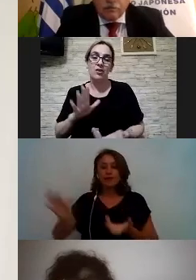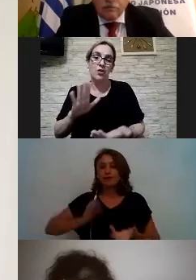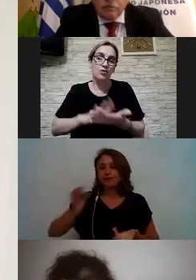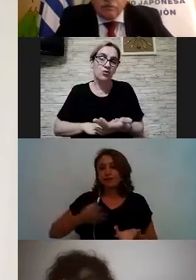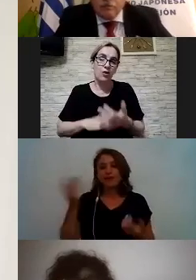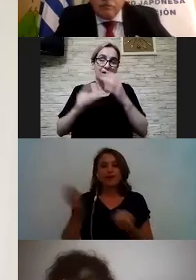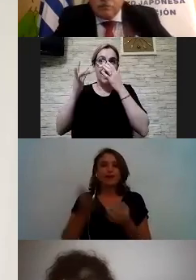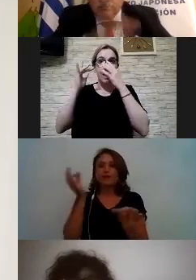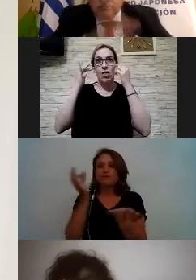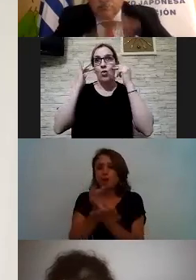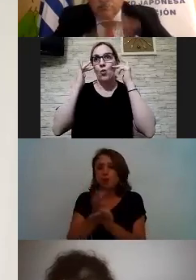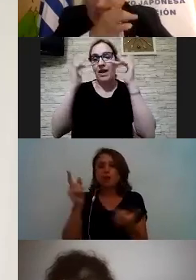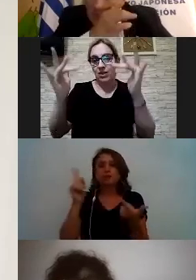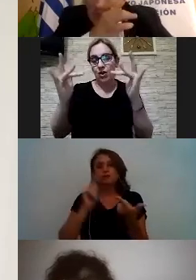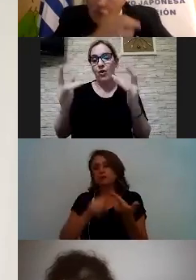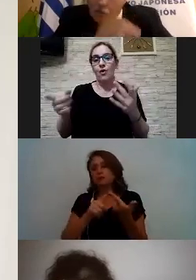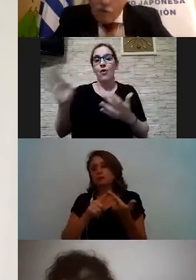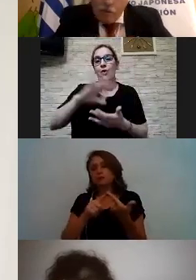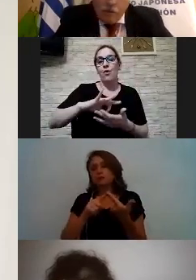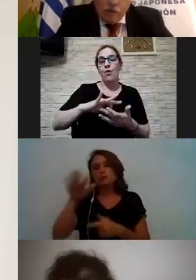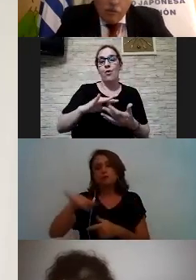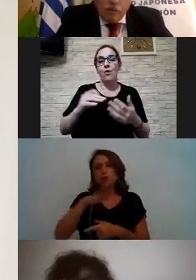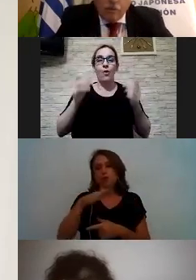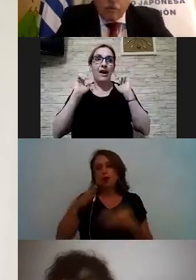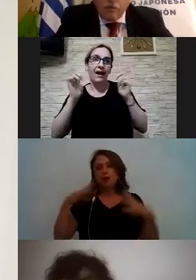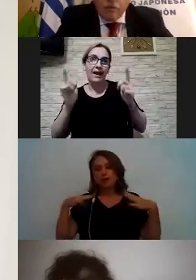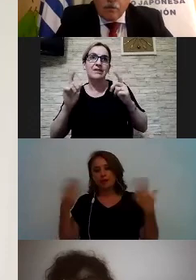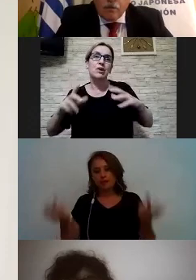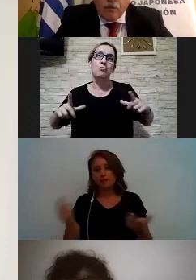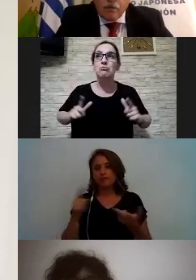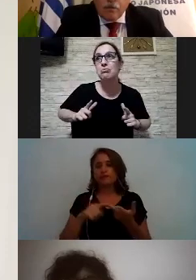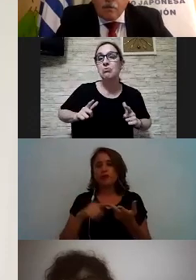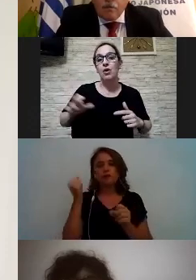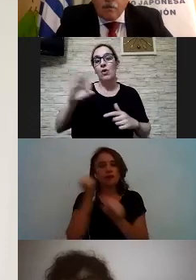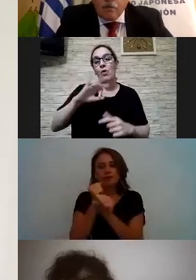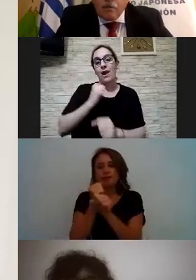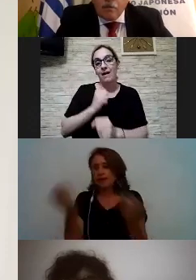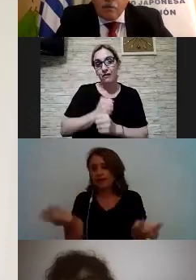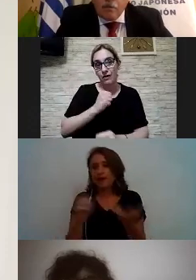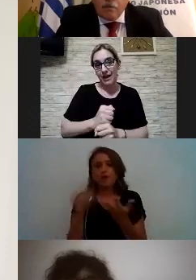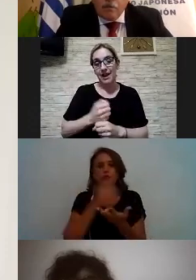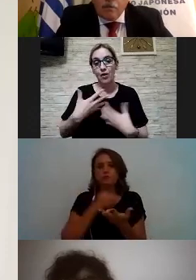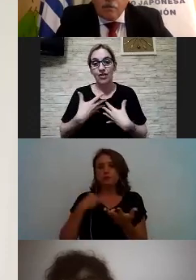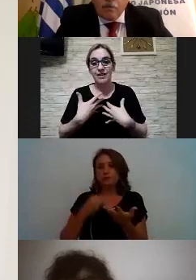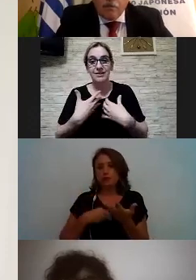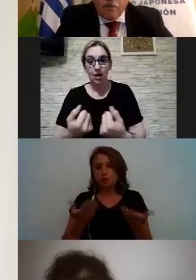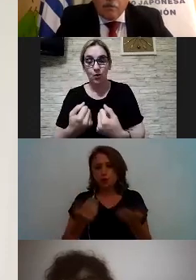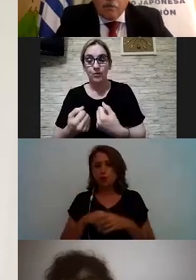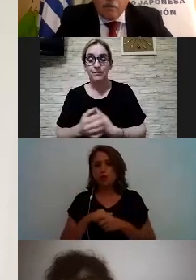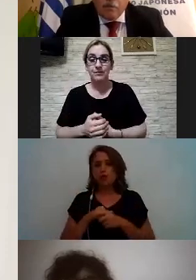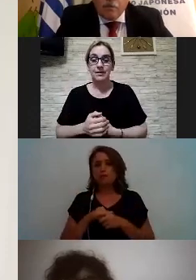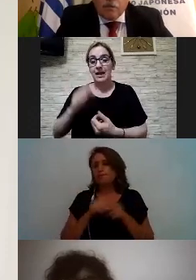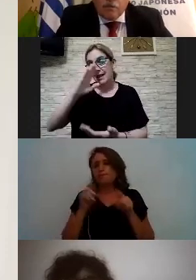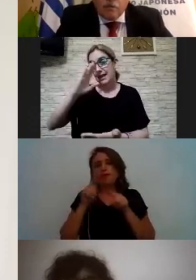educativo a nivel de espacios de recreación de ocio a nivel laboral a nivel de salud y lo mismo